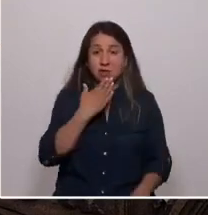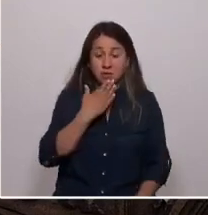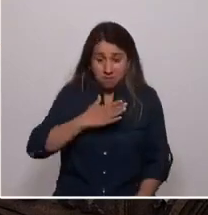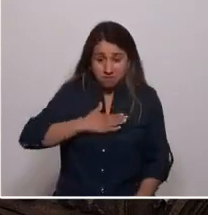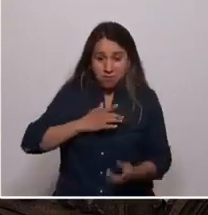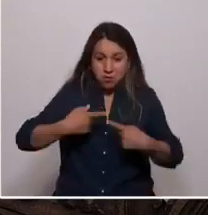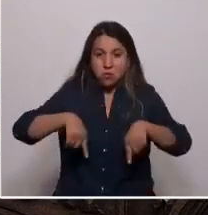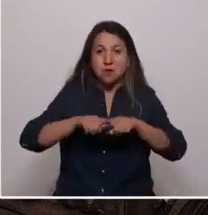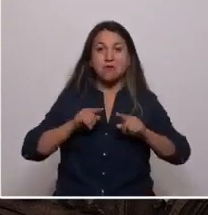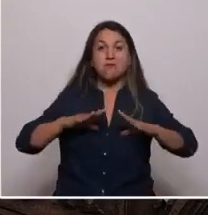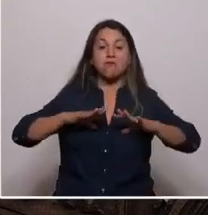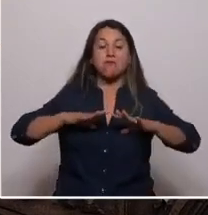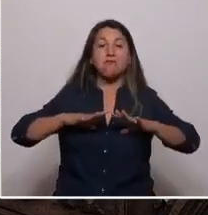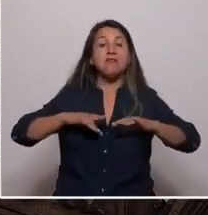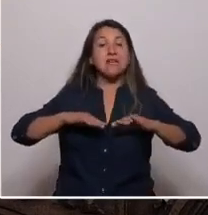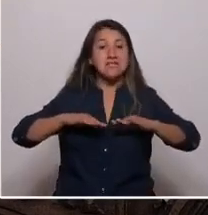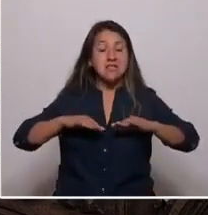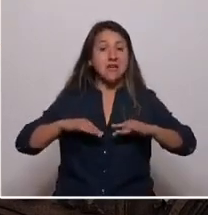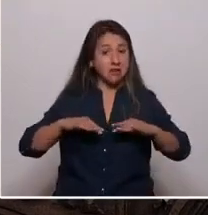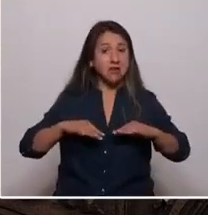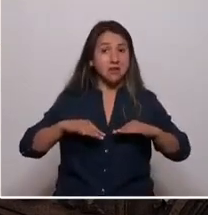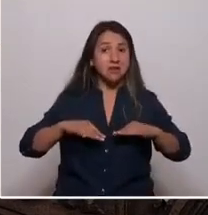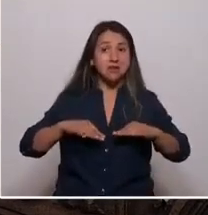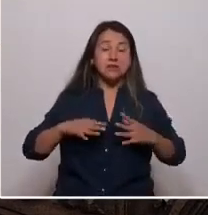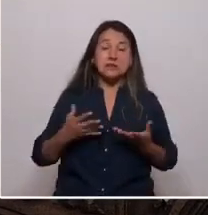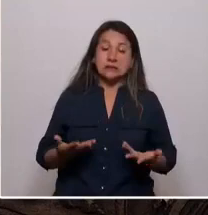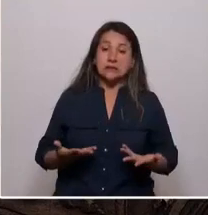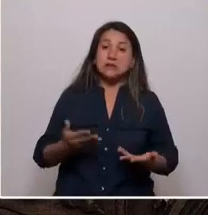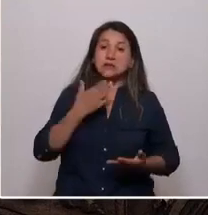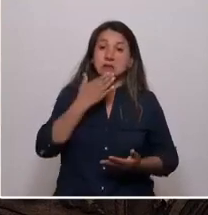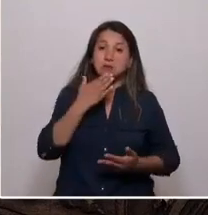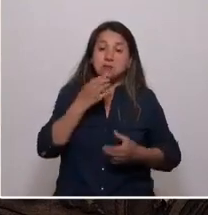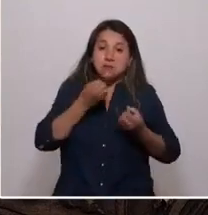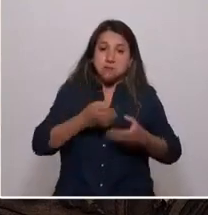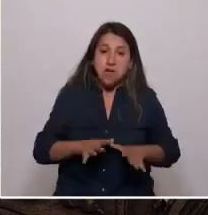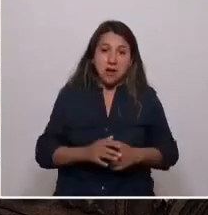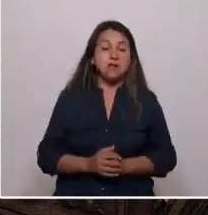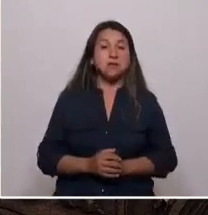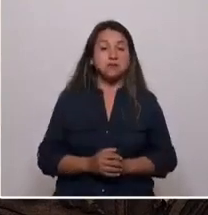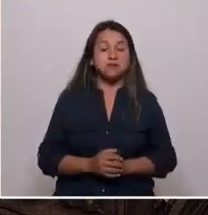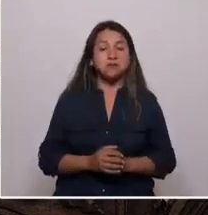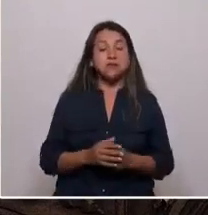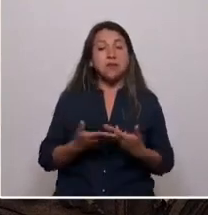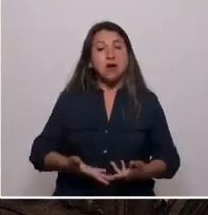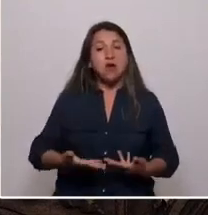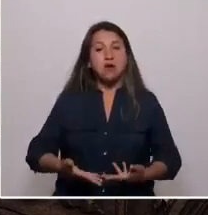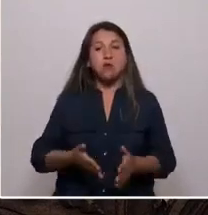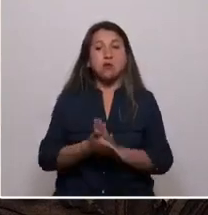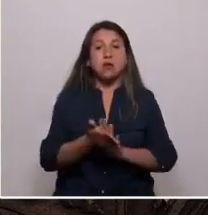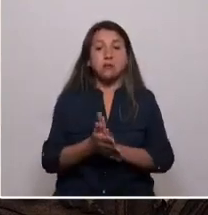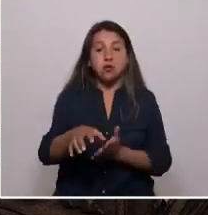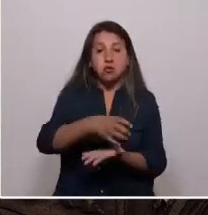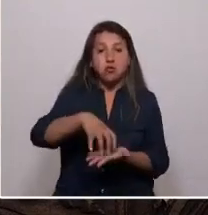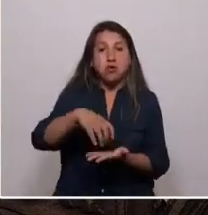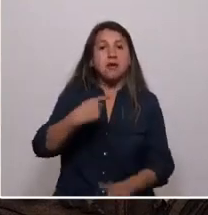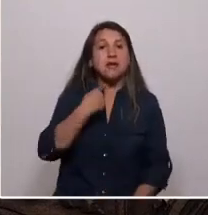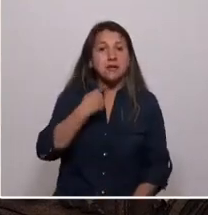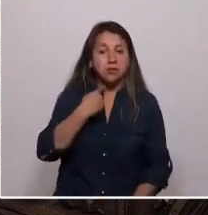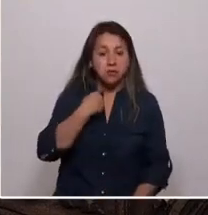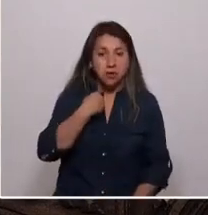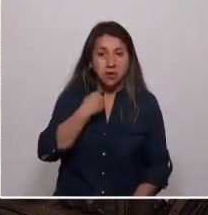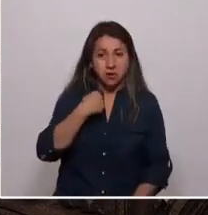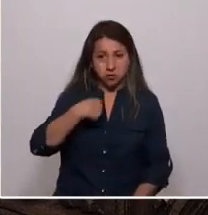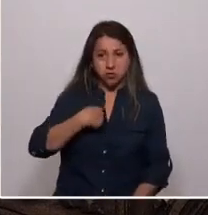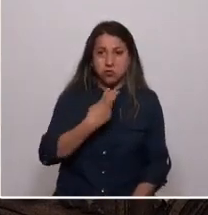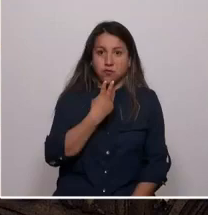son lujos que se pagan. Y se pagan muy caro. En este preciso instante, en Quilicura, comunidad de donde